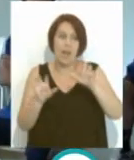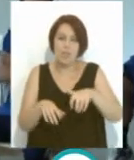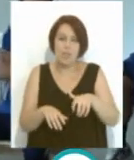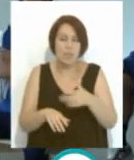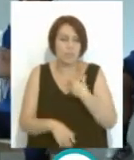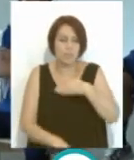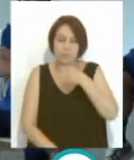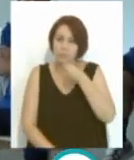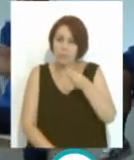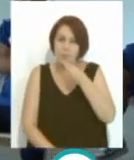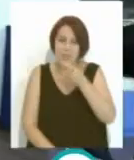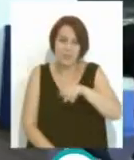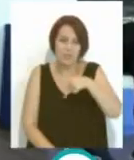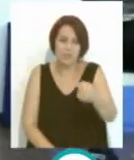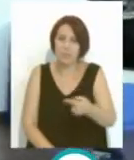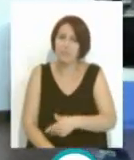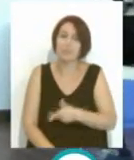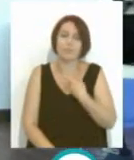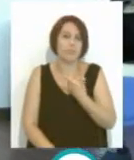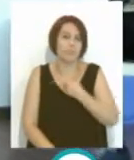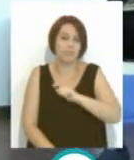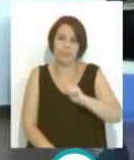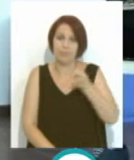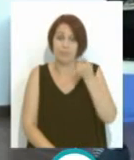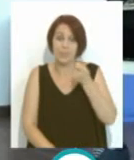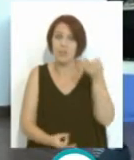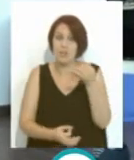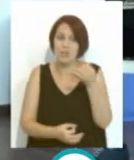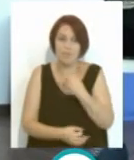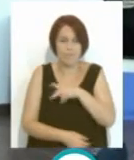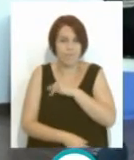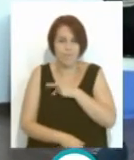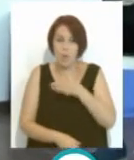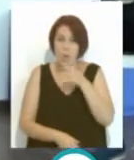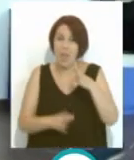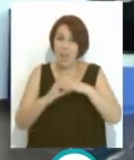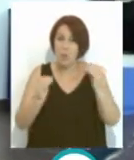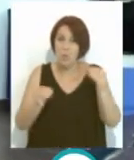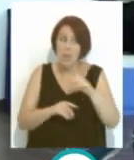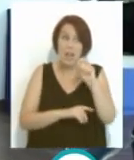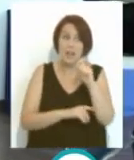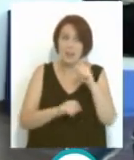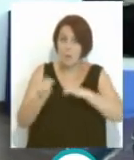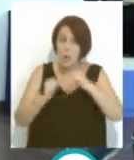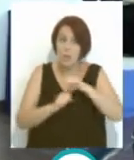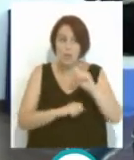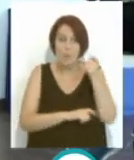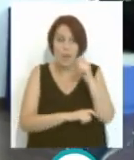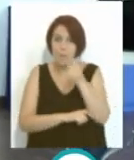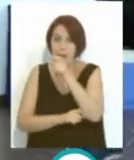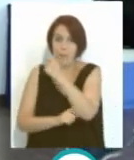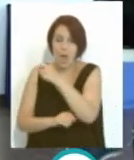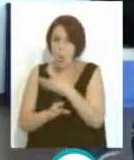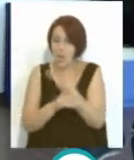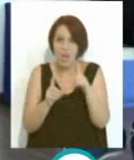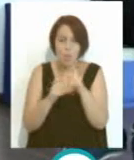con ellos, es meritorio lo que han conseguido, porque están ganando todos los campeonatos de Andalucía, jueguen a lo que jueguen, y no